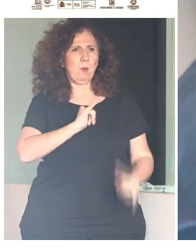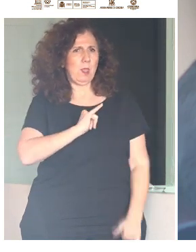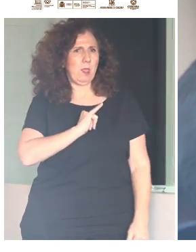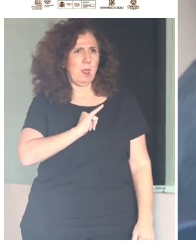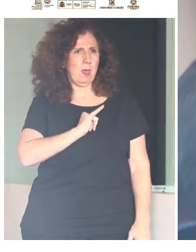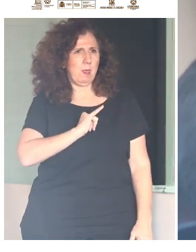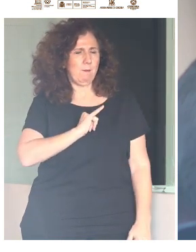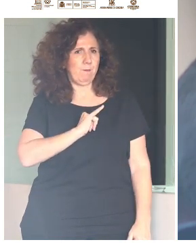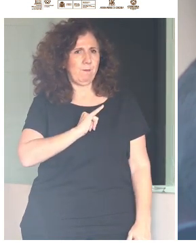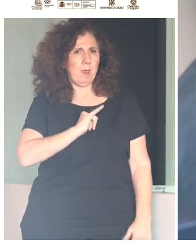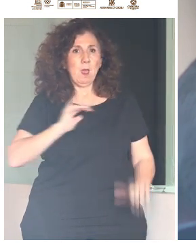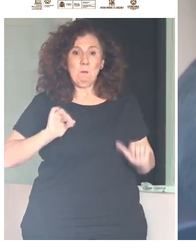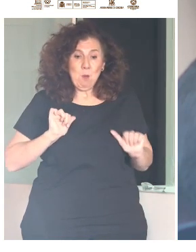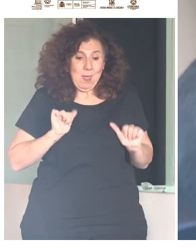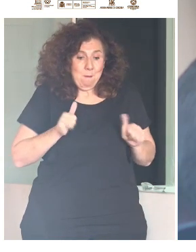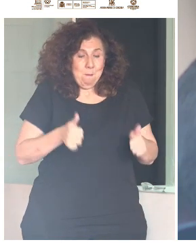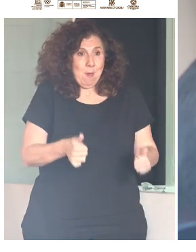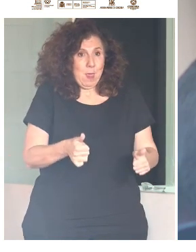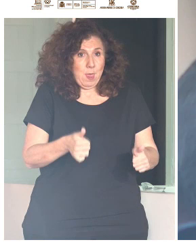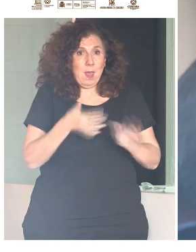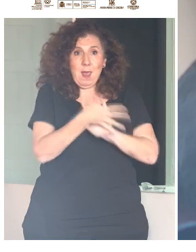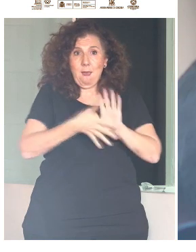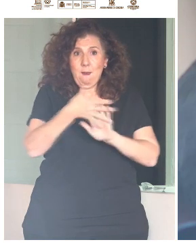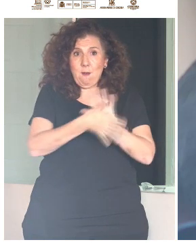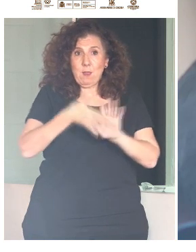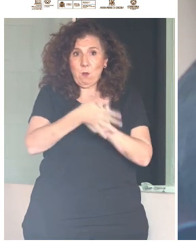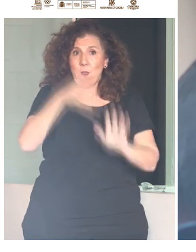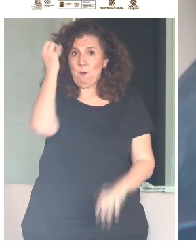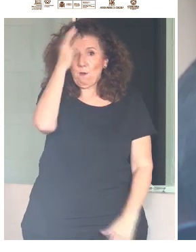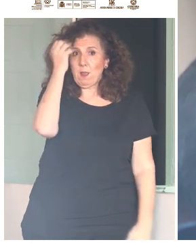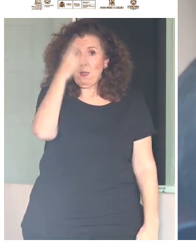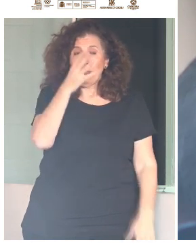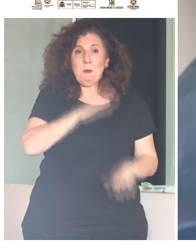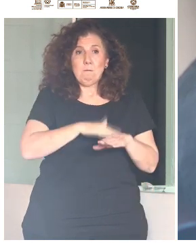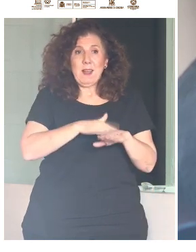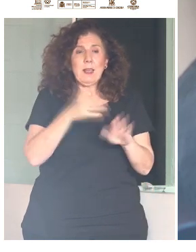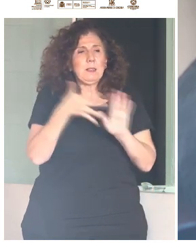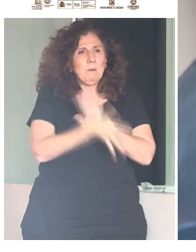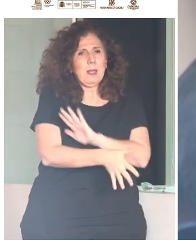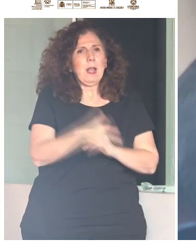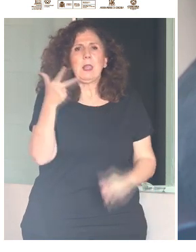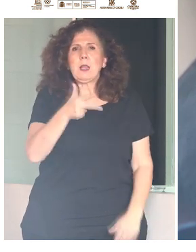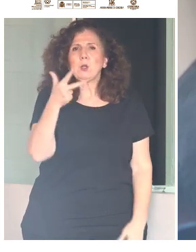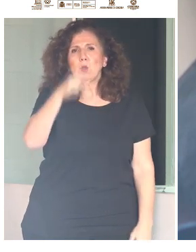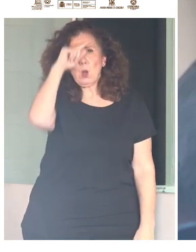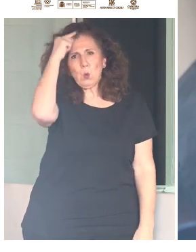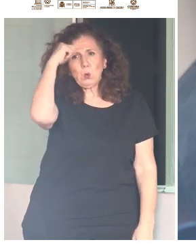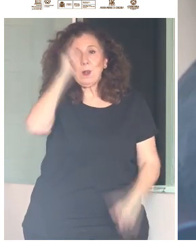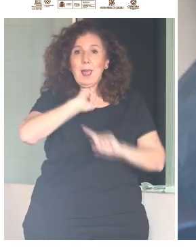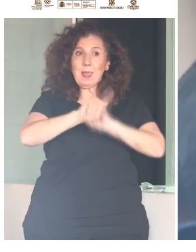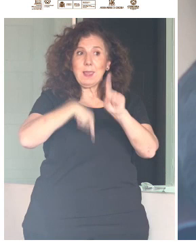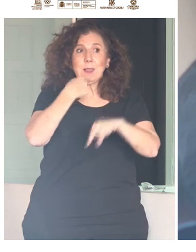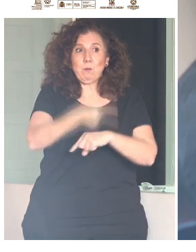Permitidme que sitúe los primeros minutos de mi intervención a la naturaleza del derecho a la cultura para que, seguidamente,